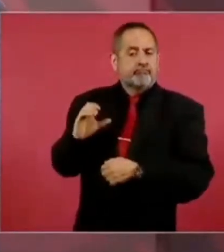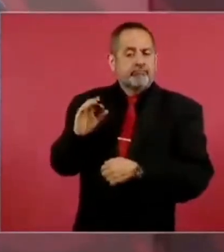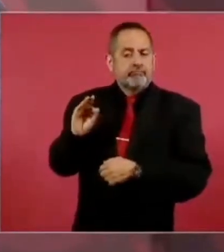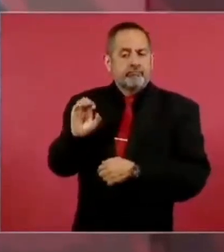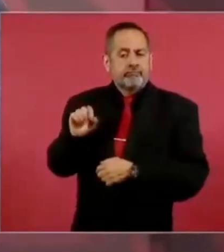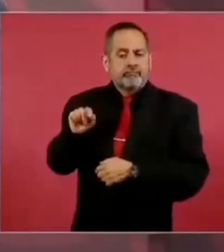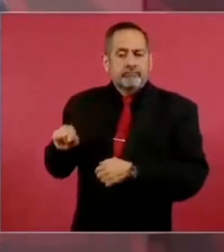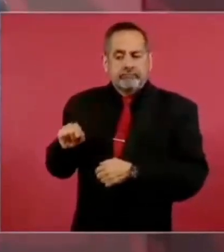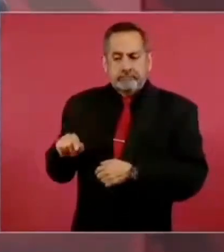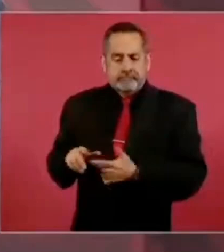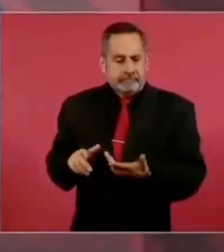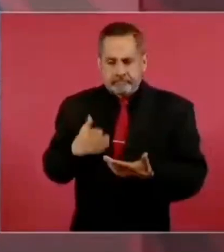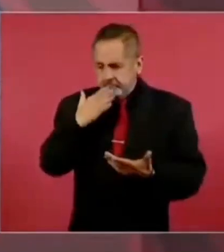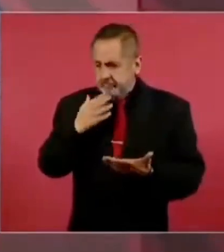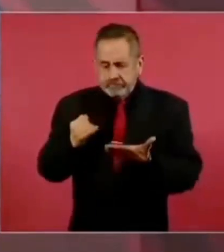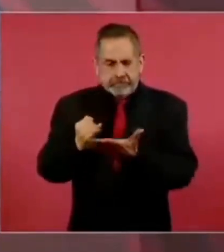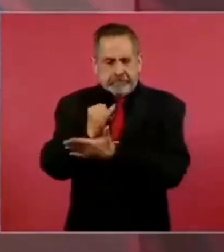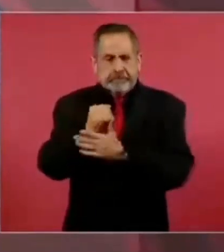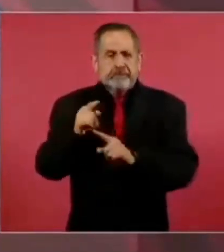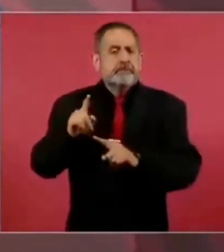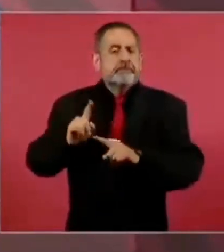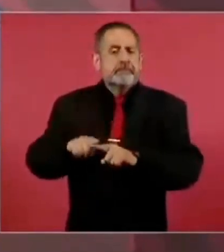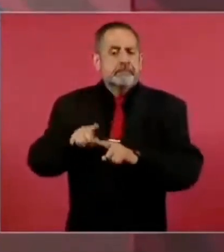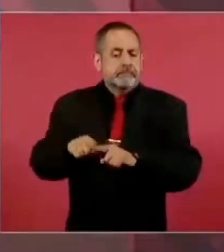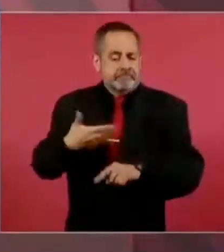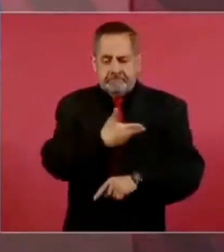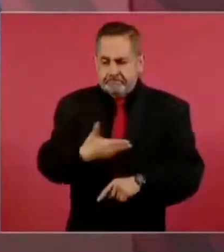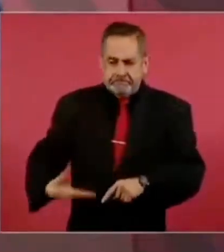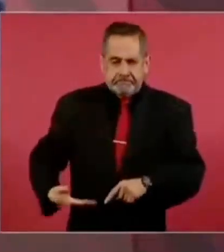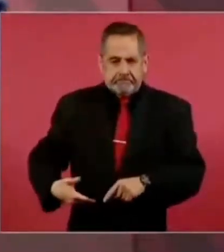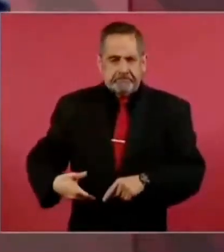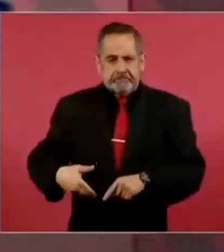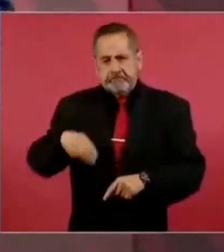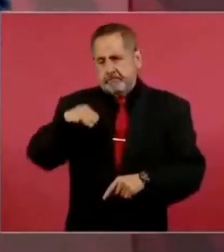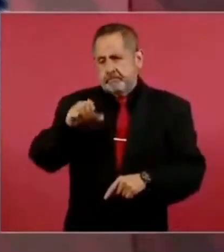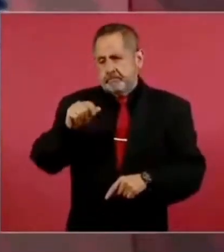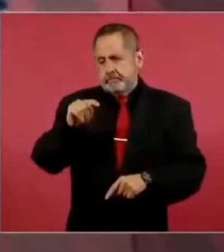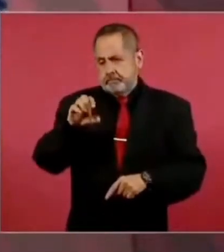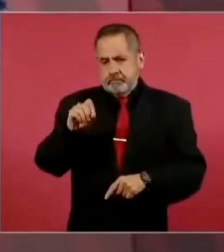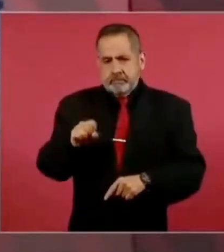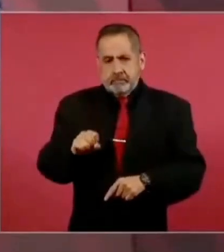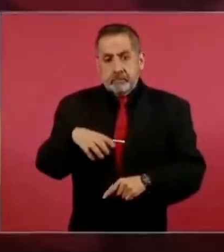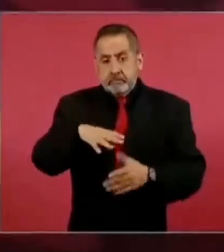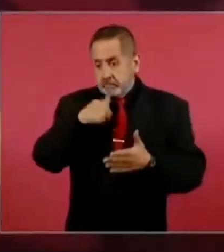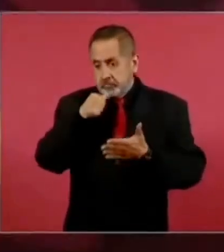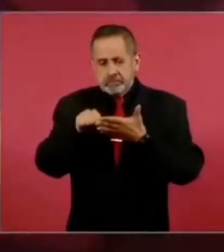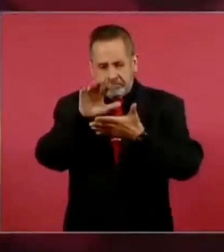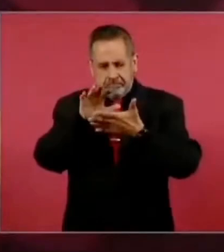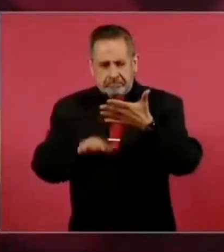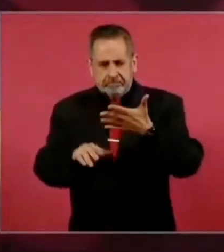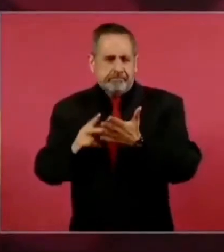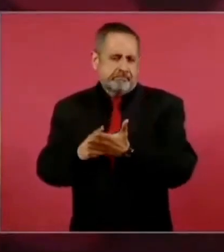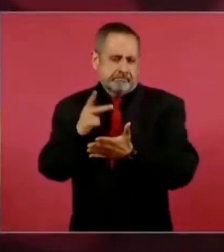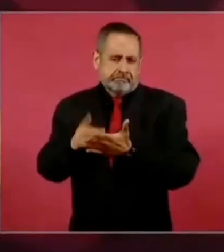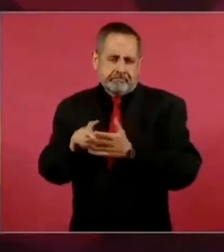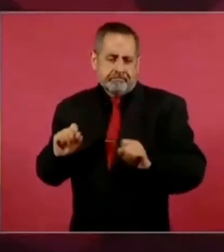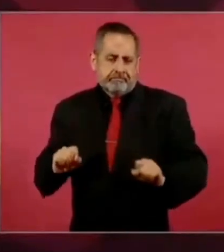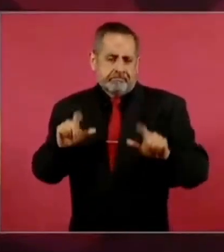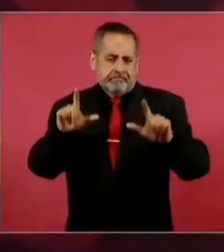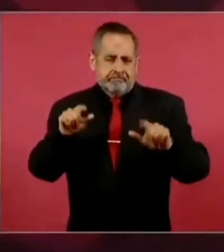Fue una decisión que tomó el presidente López Mateos. Hay hasta una carta que aquí leemos